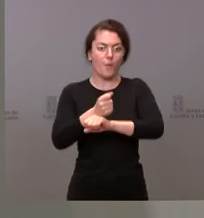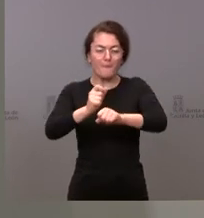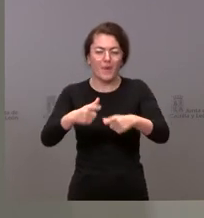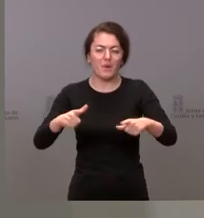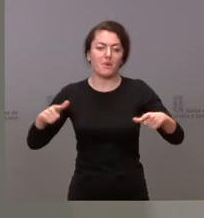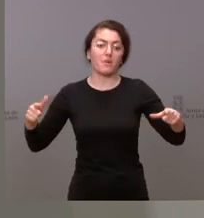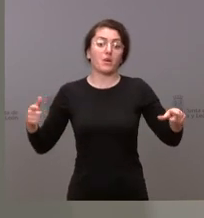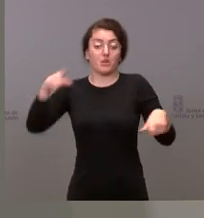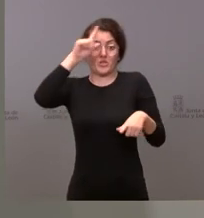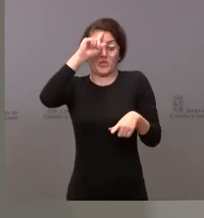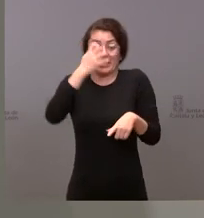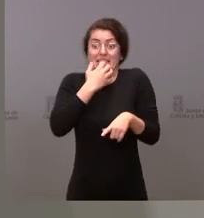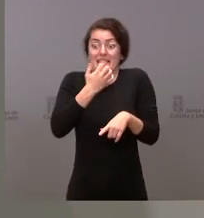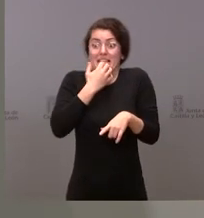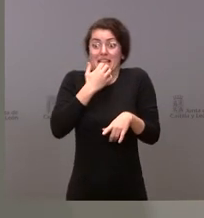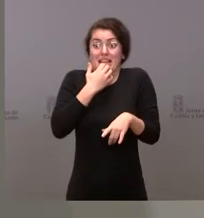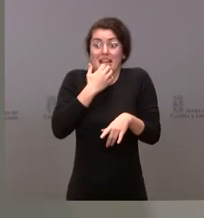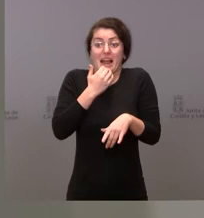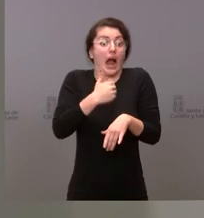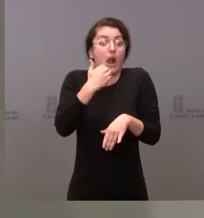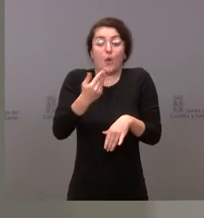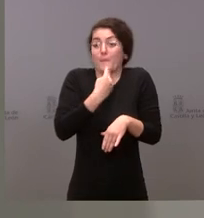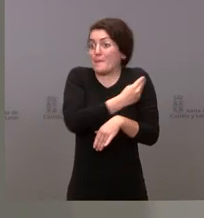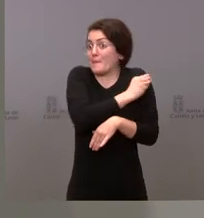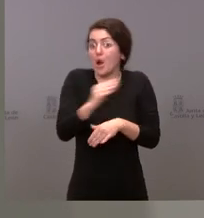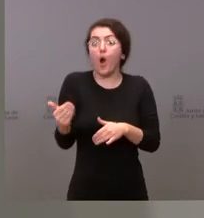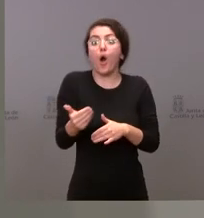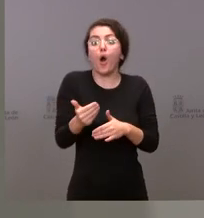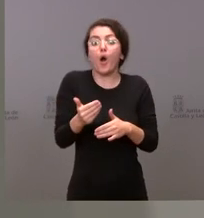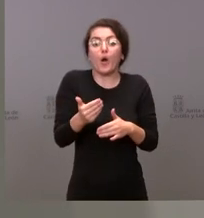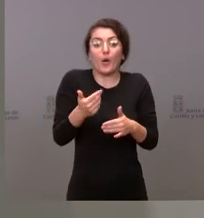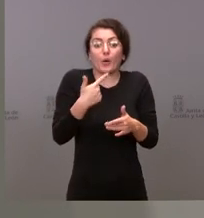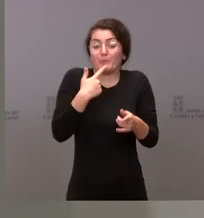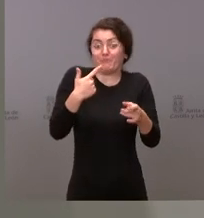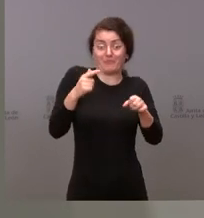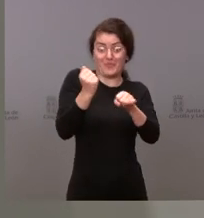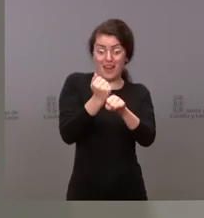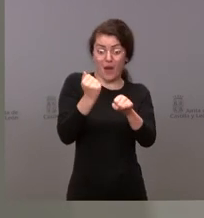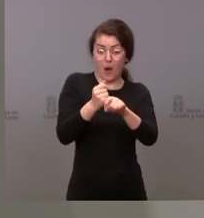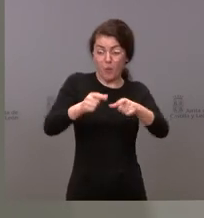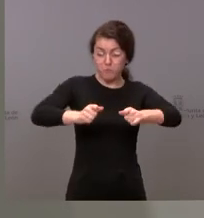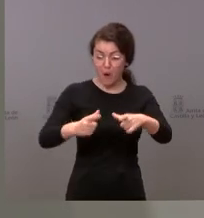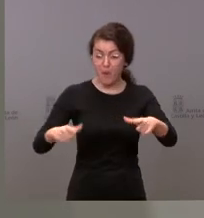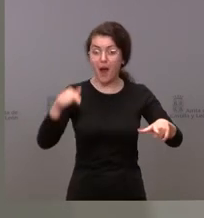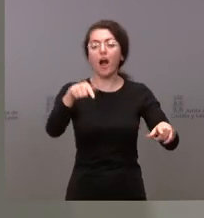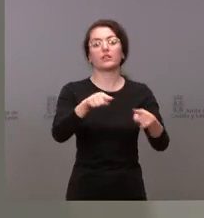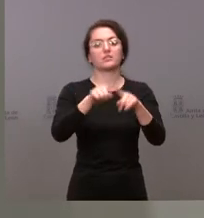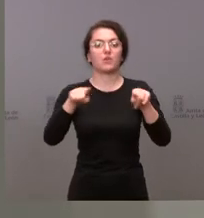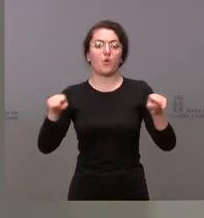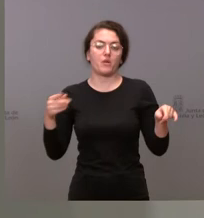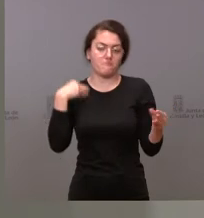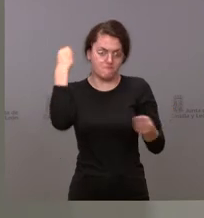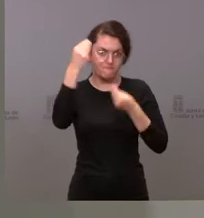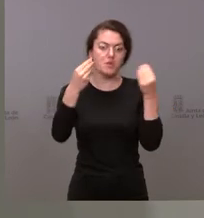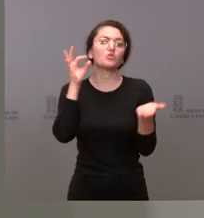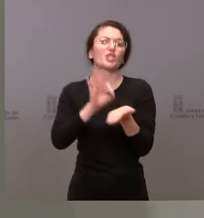no sé si hay algún servicio mejor que ofrecerle a los segoianos que que sea su provincia la que lidera el crecimiento del empleo eso yo sí que creo que es un